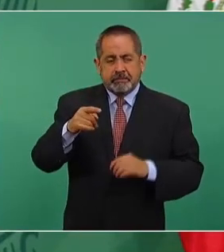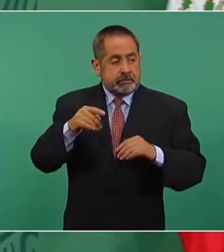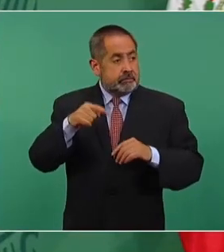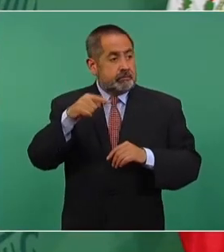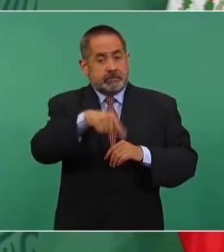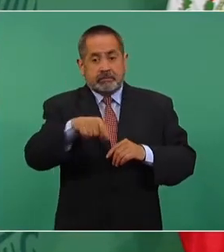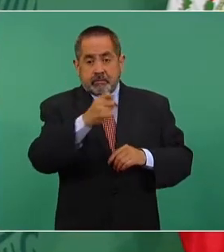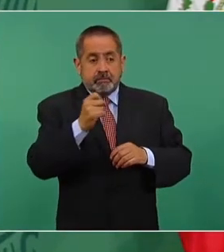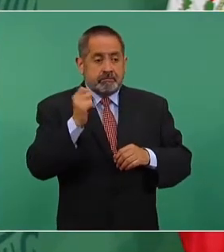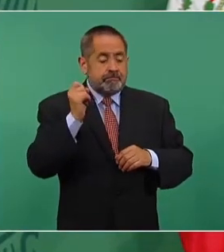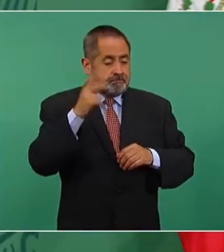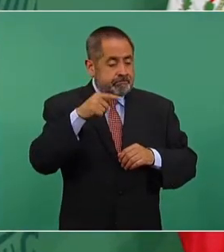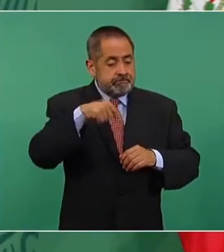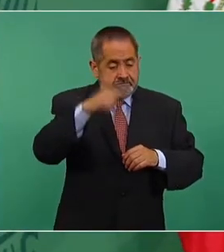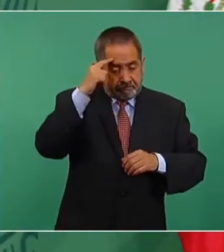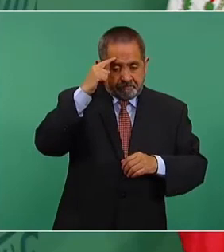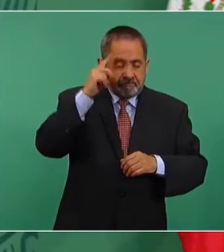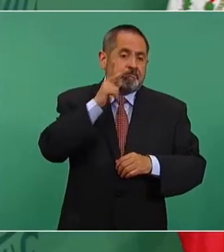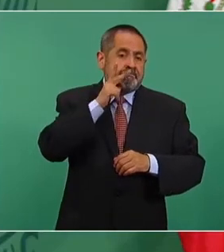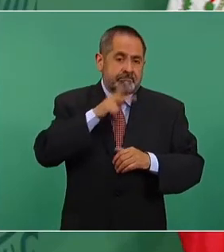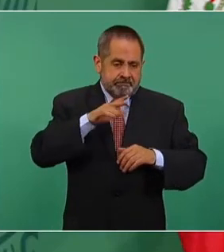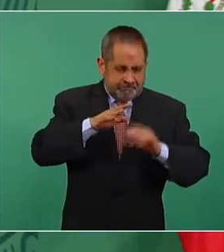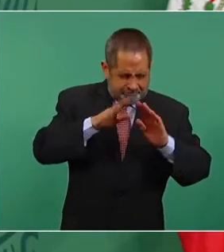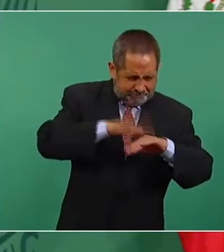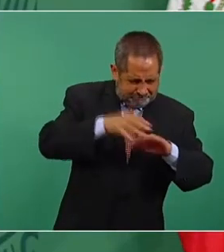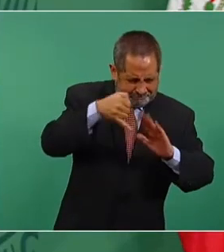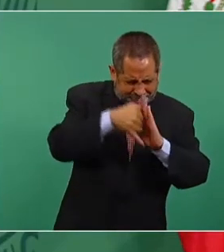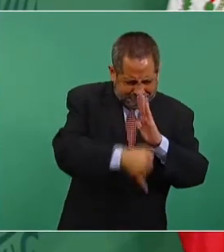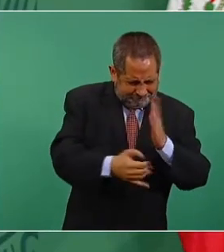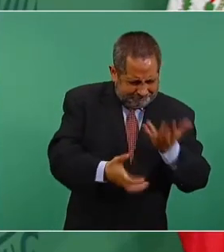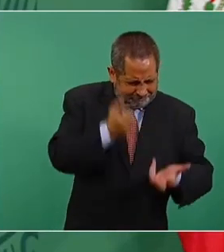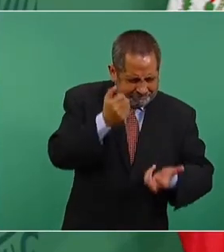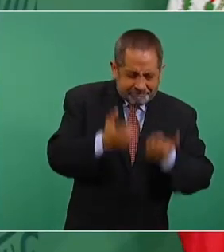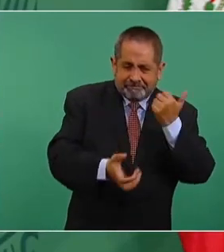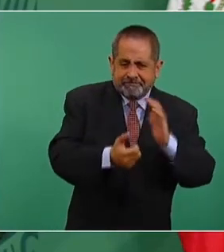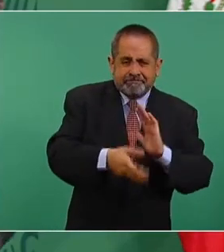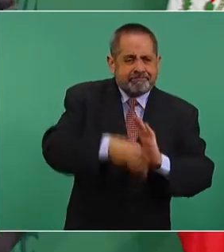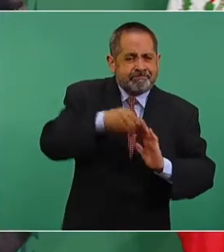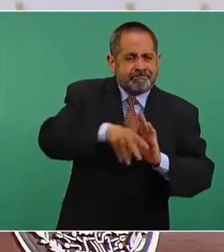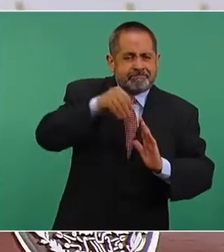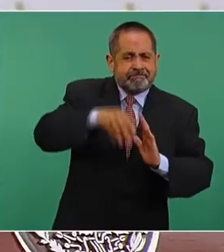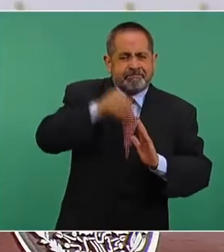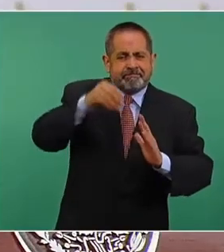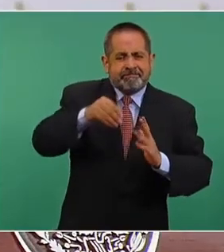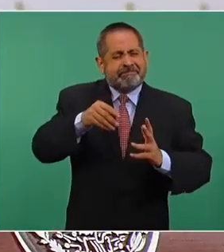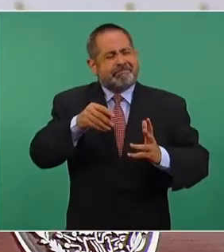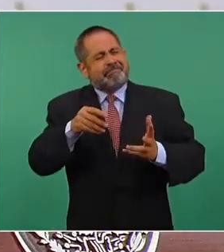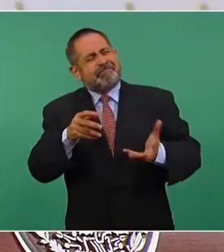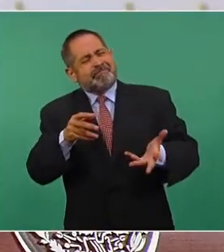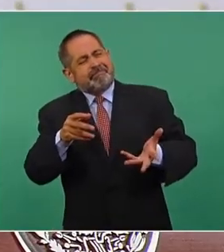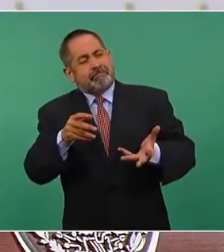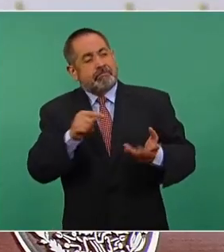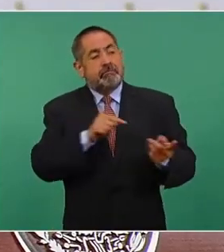producción, la extracción de petróleo. Y luego llegan